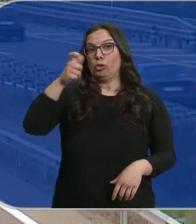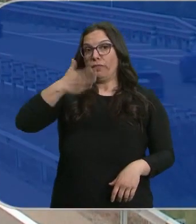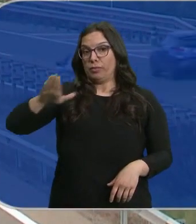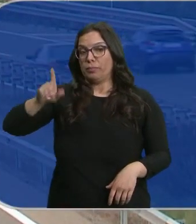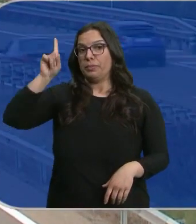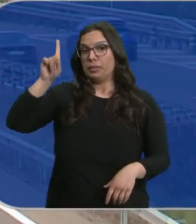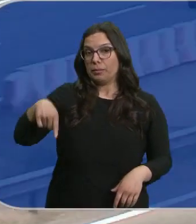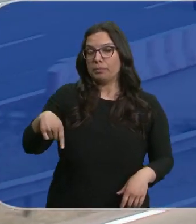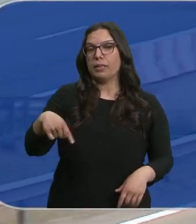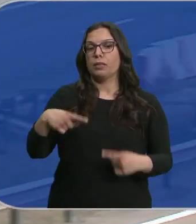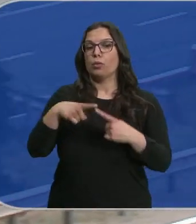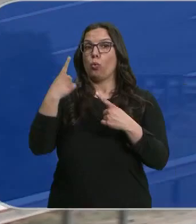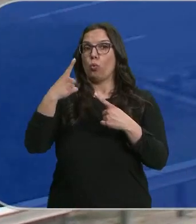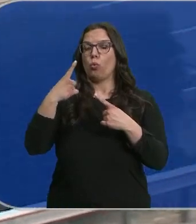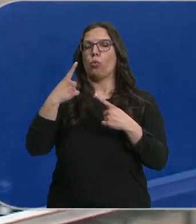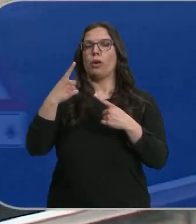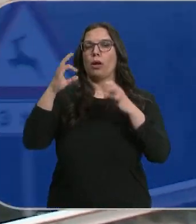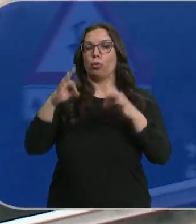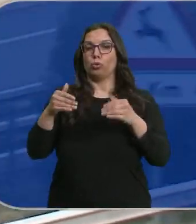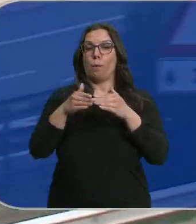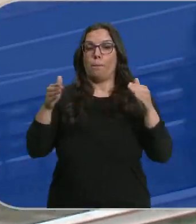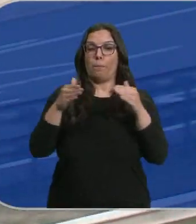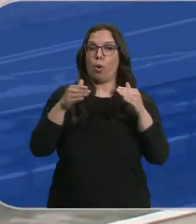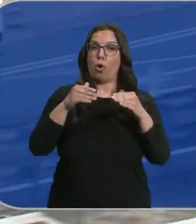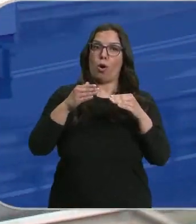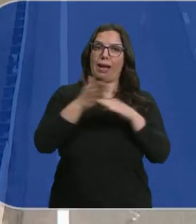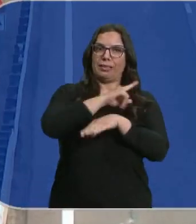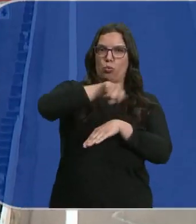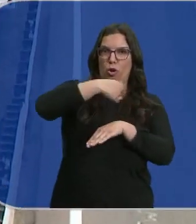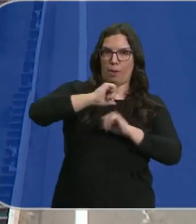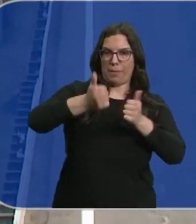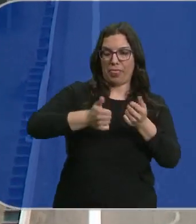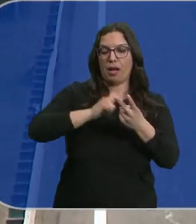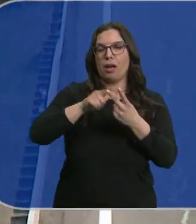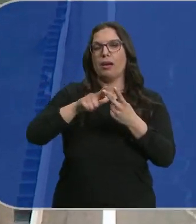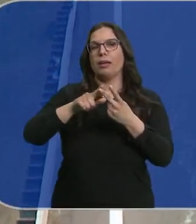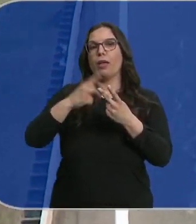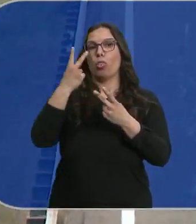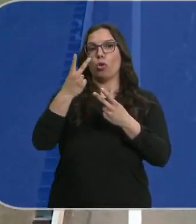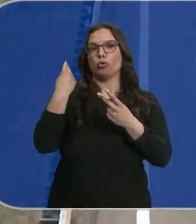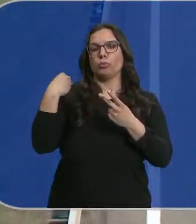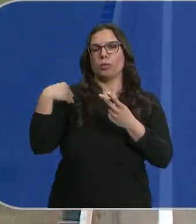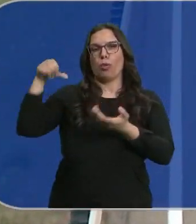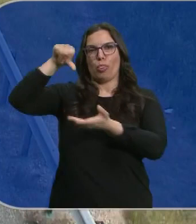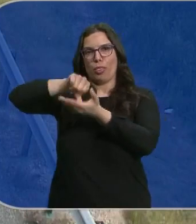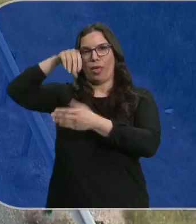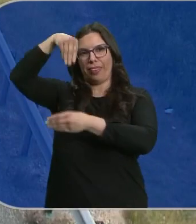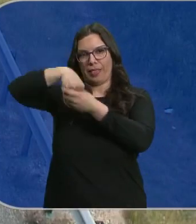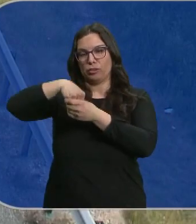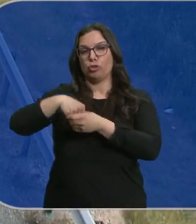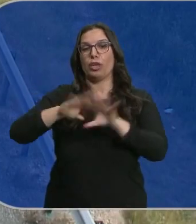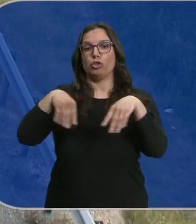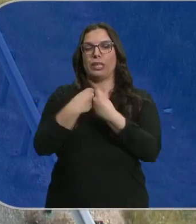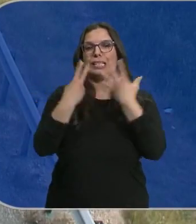víctimas mortales. Una de ellas falleció una hora antes de que comenzara esta operación especial y otras dos perdieron la vida en vías urbanas. Han muerto siete